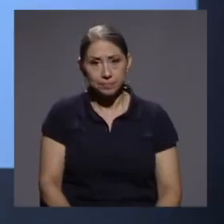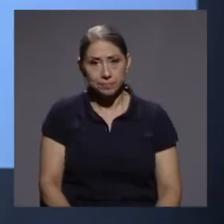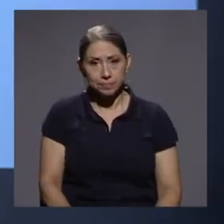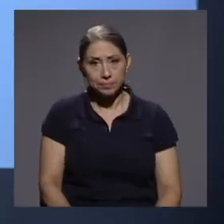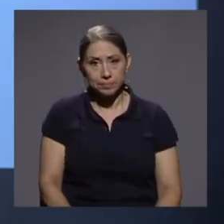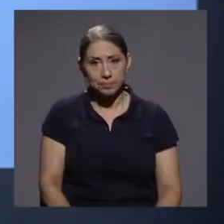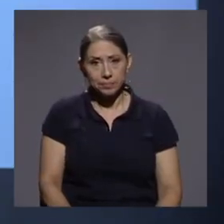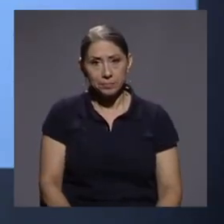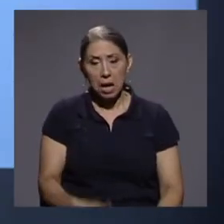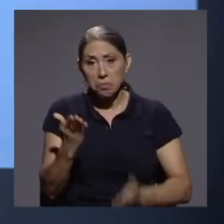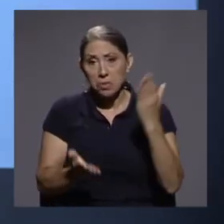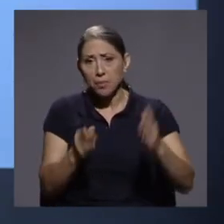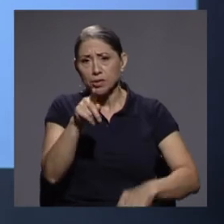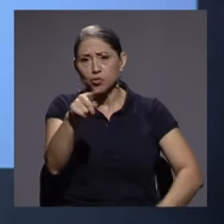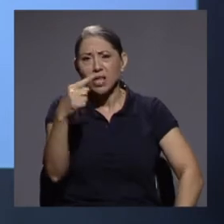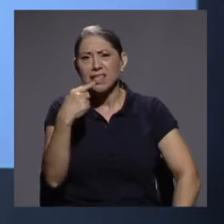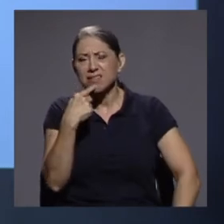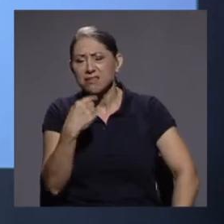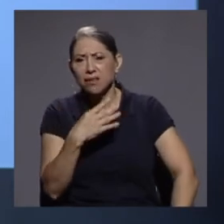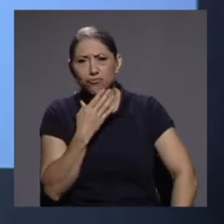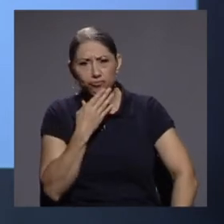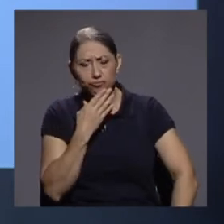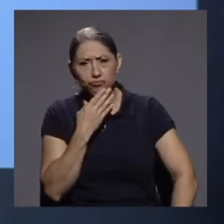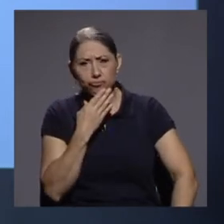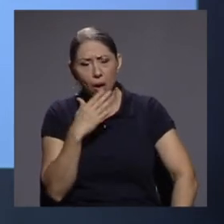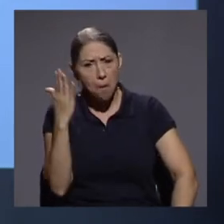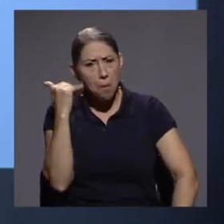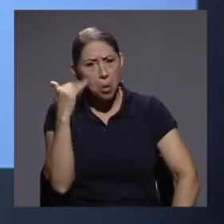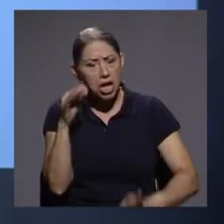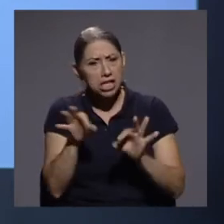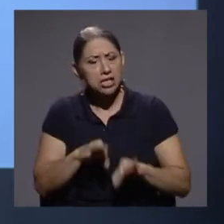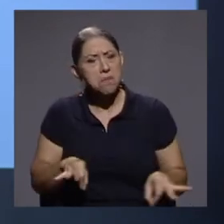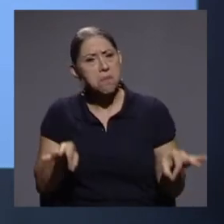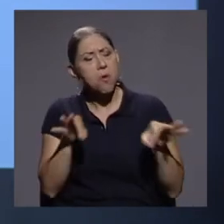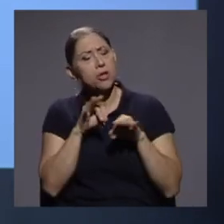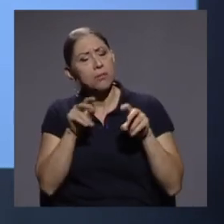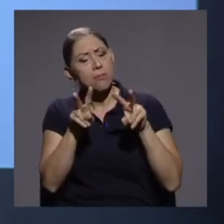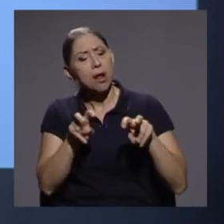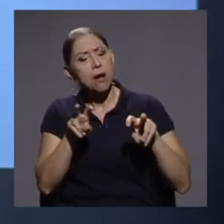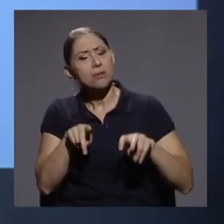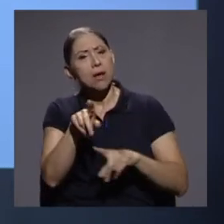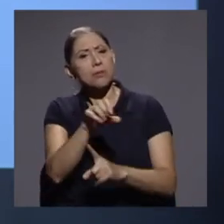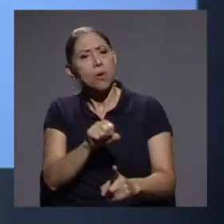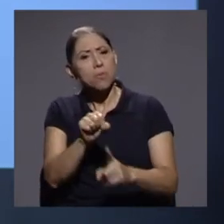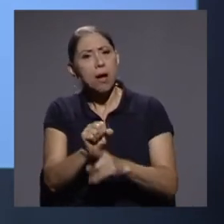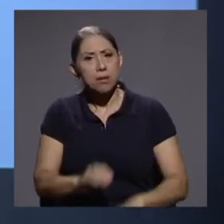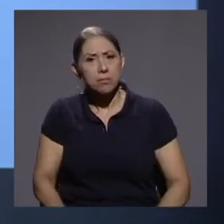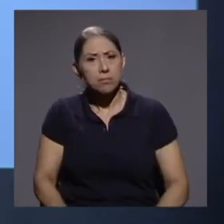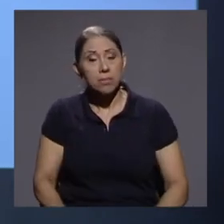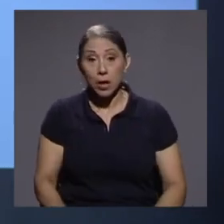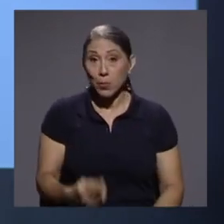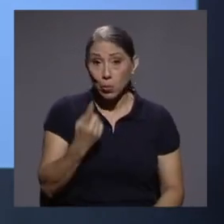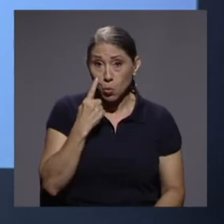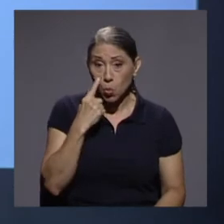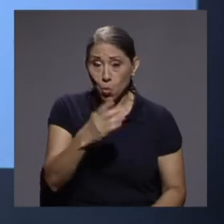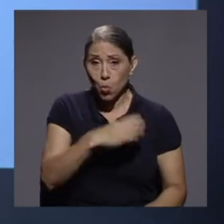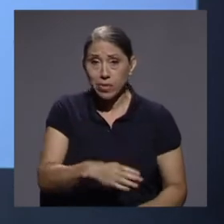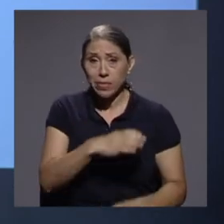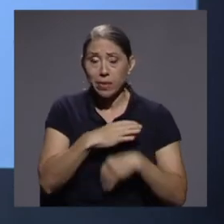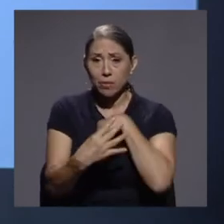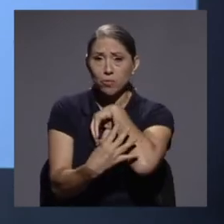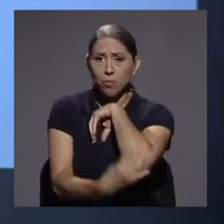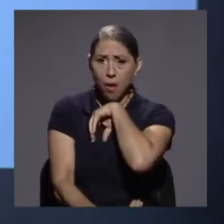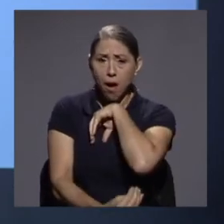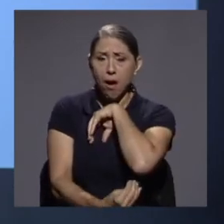Irán ustedes, bueno, ¿por qué es importante analizar esos fenómenos? Porque cuando vemos indicadores de pobreza, vamos a